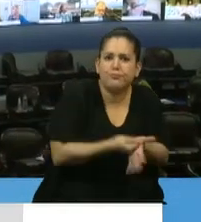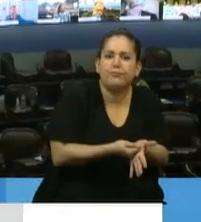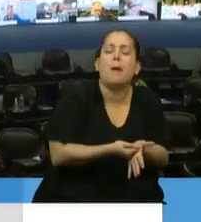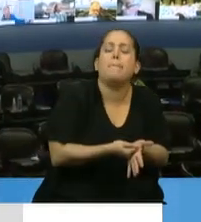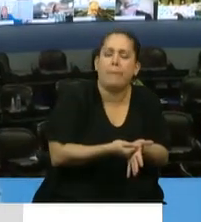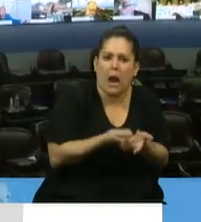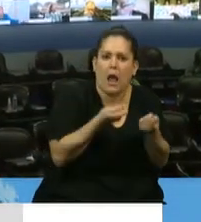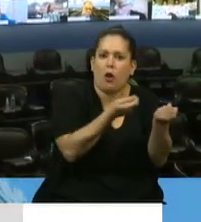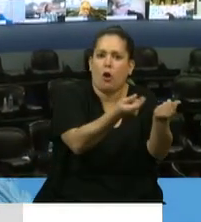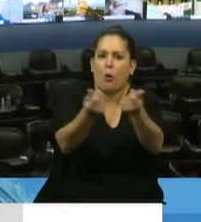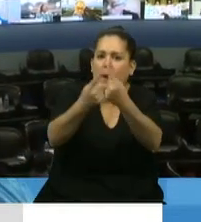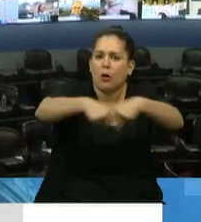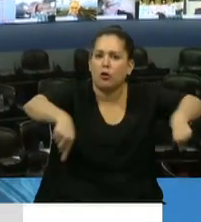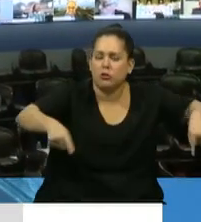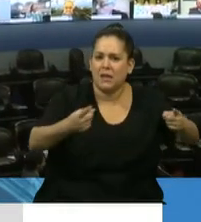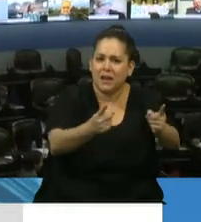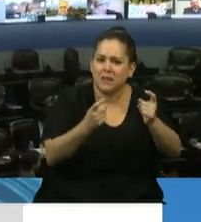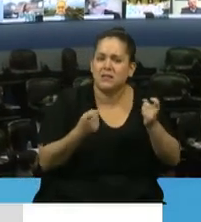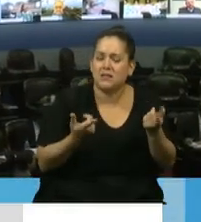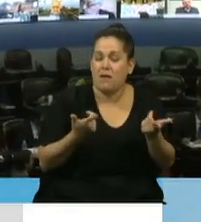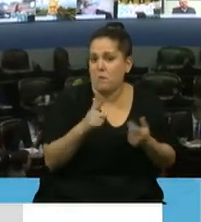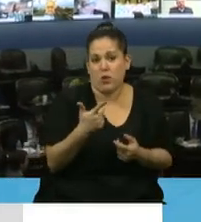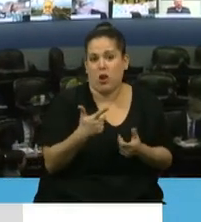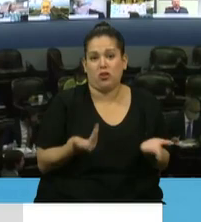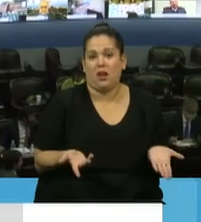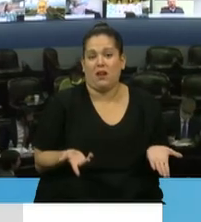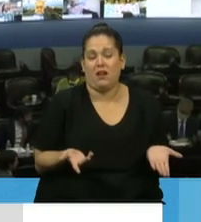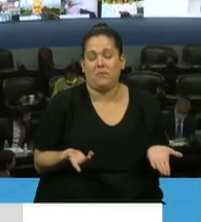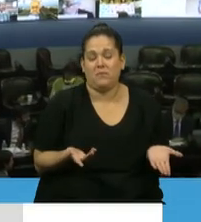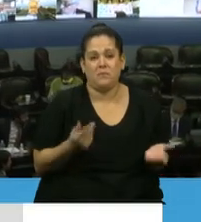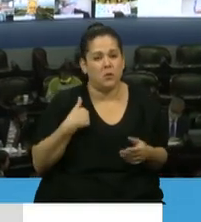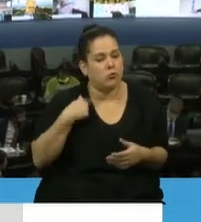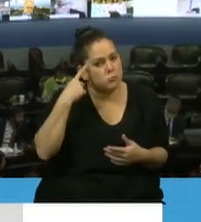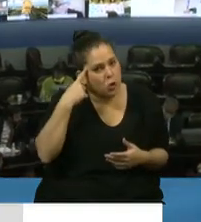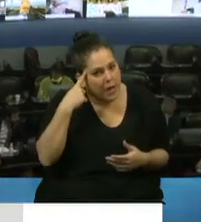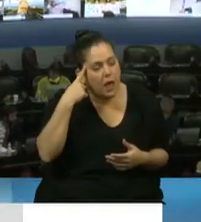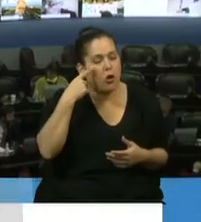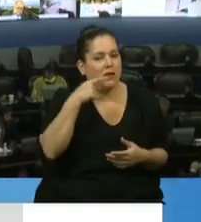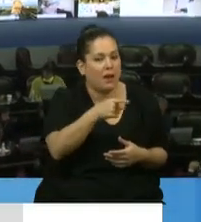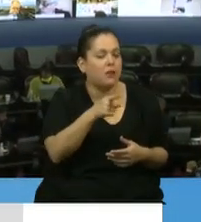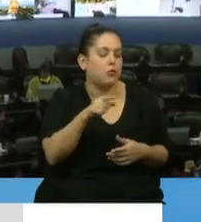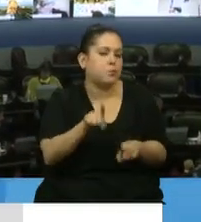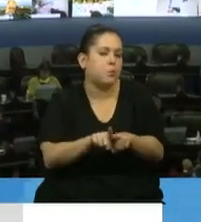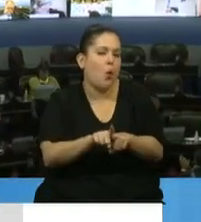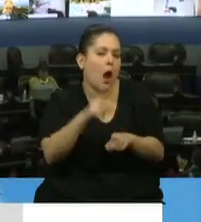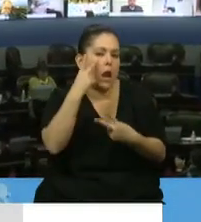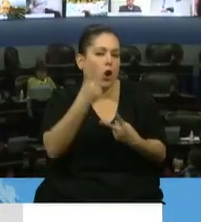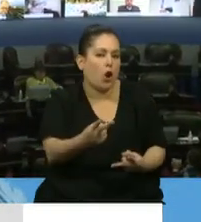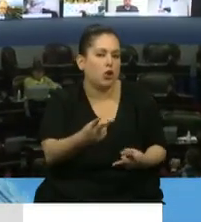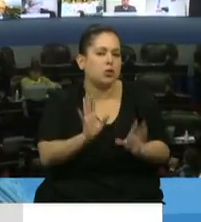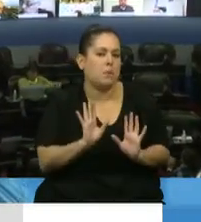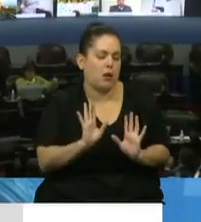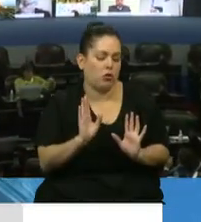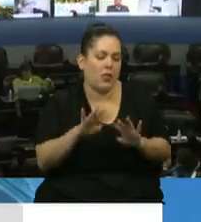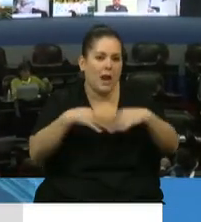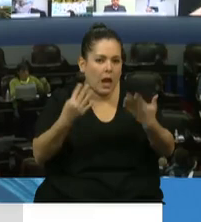comprar algunas cosas, algunos insumos que no tienen. Entonces yo creo que esto es un humilde reconocimiento, como dije, de la